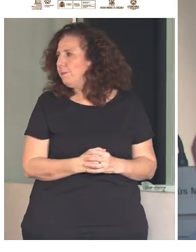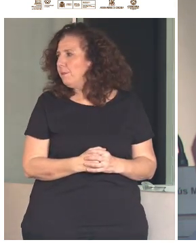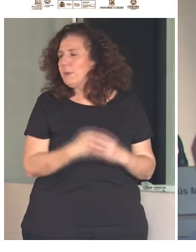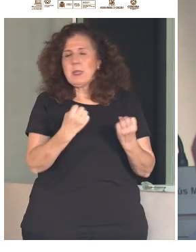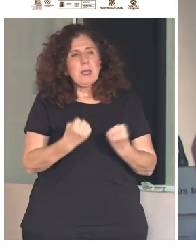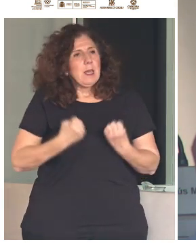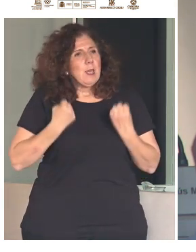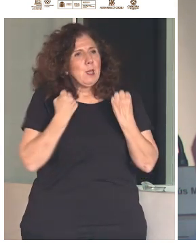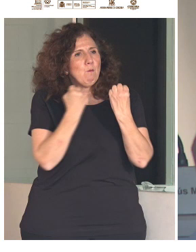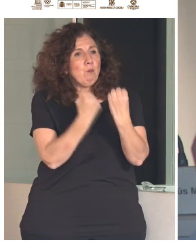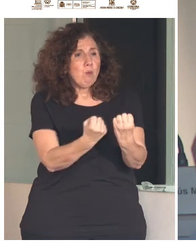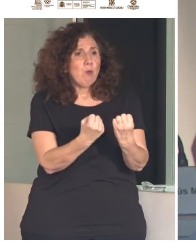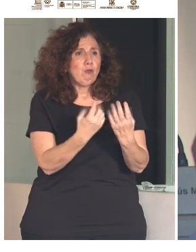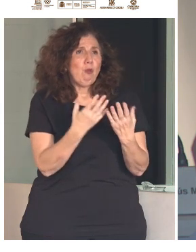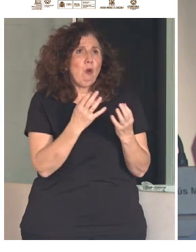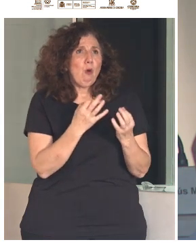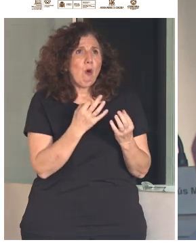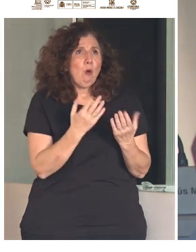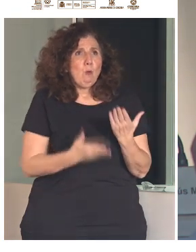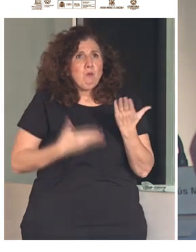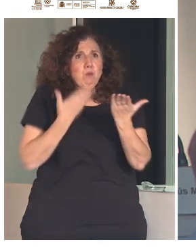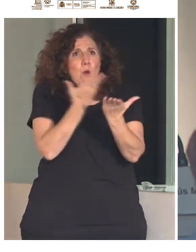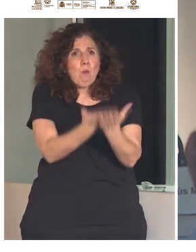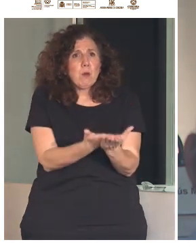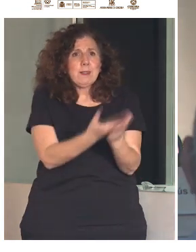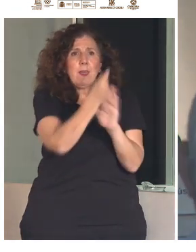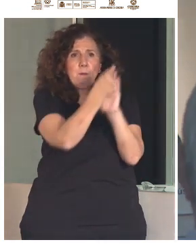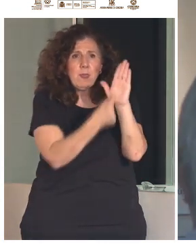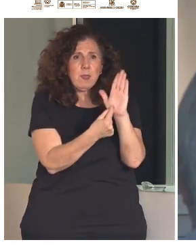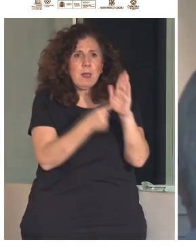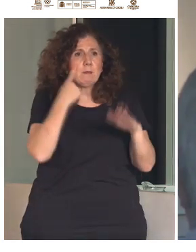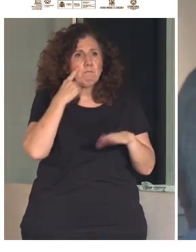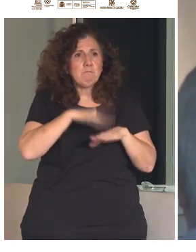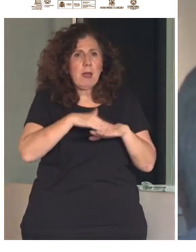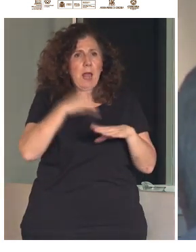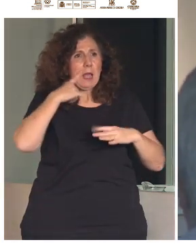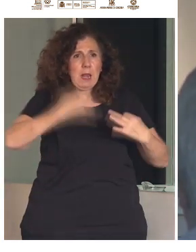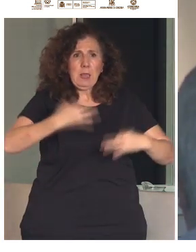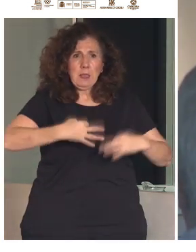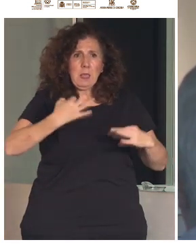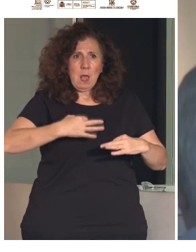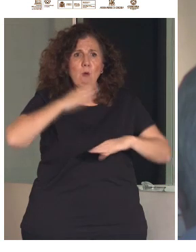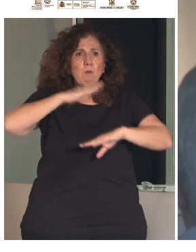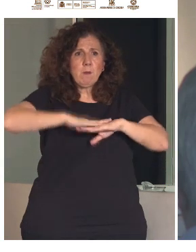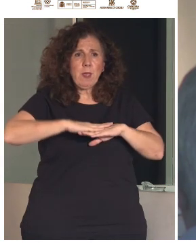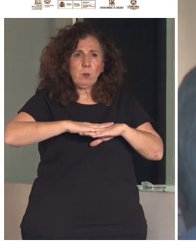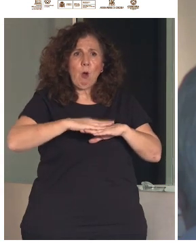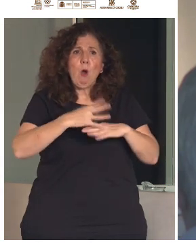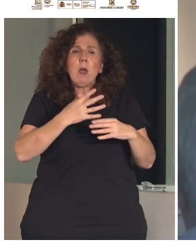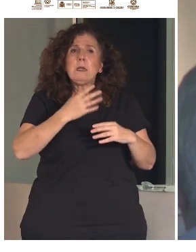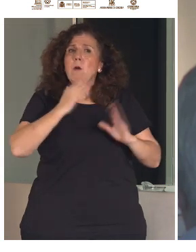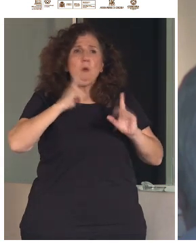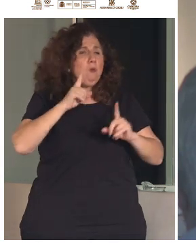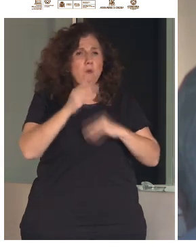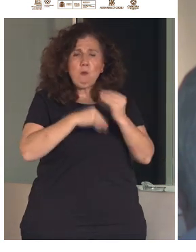Impulso de medidas de promoción y garantía incorporando sanciones a la falta